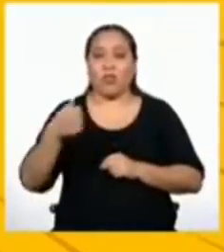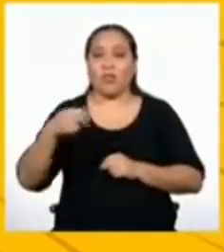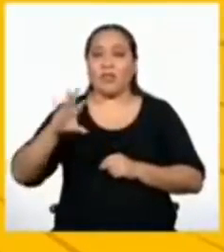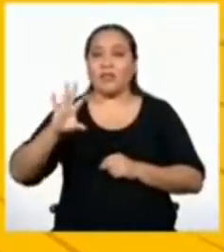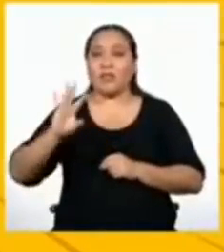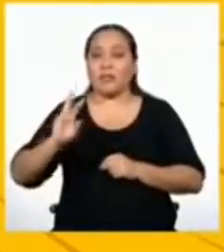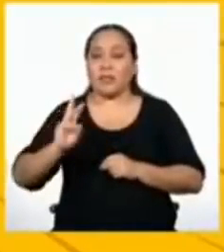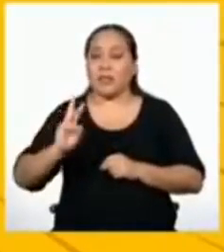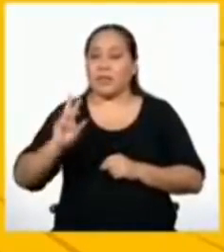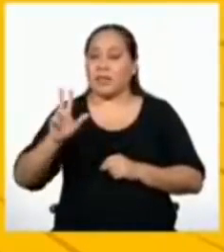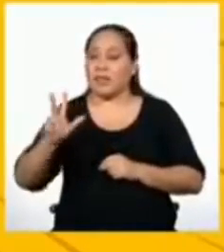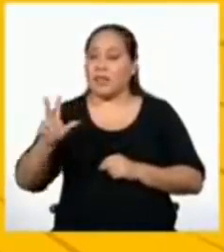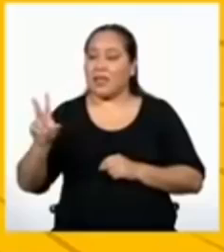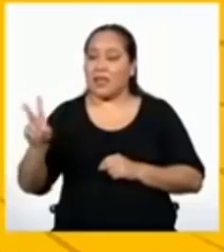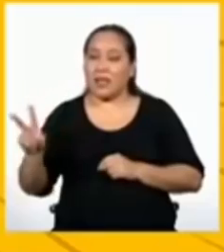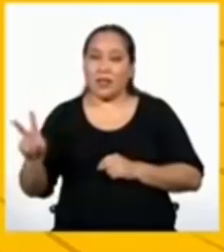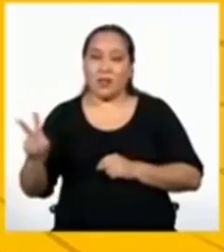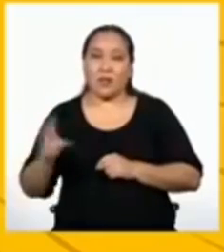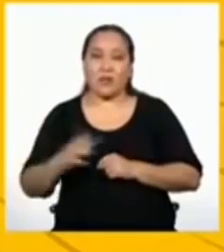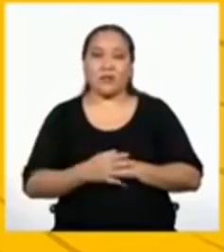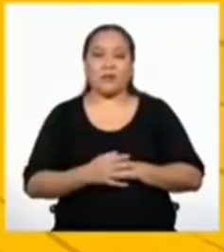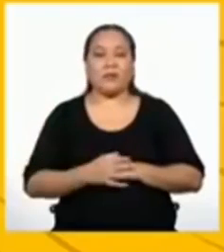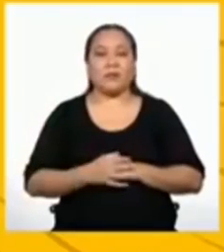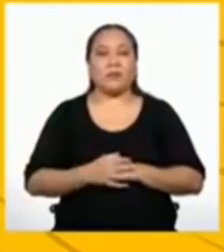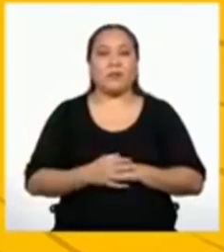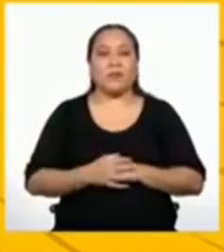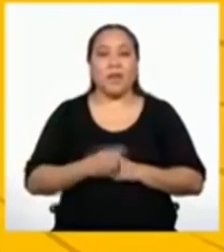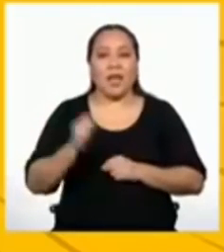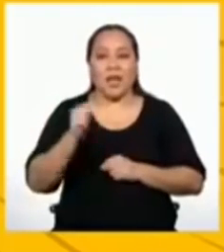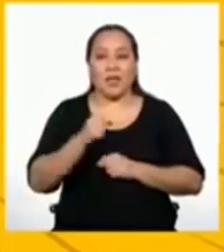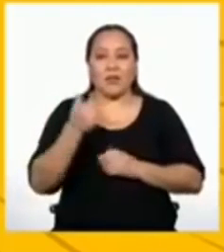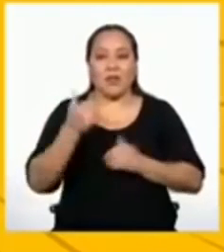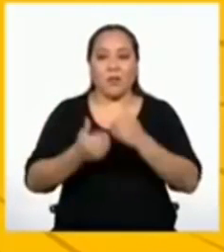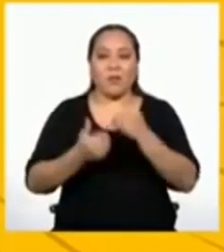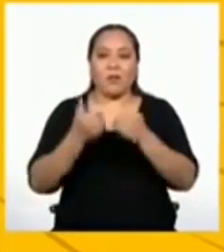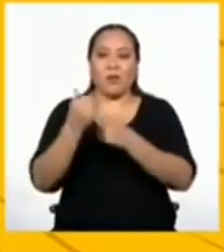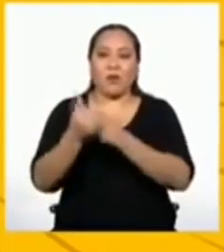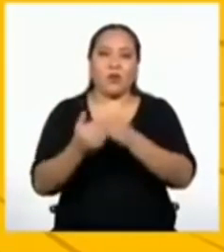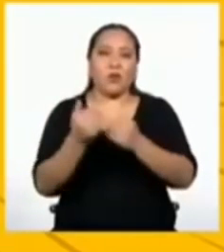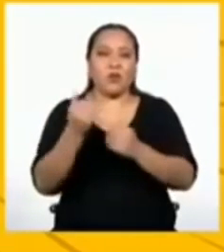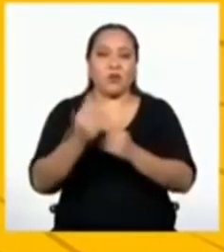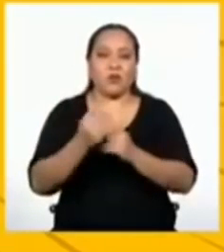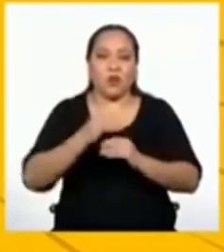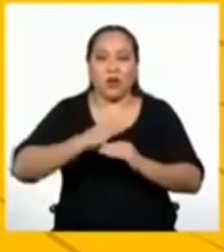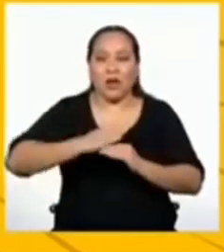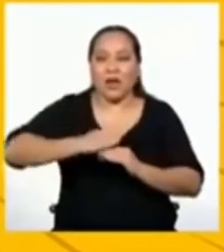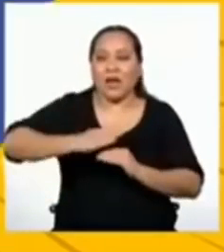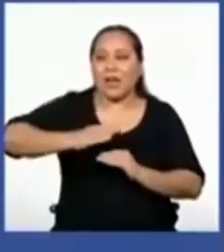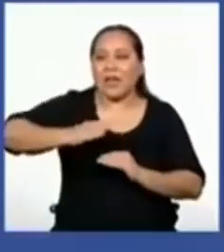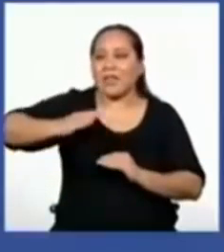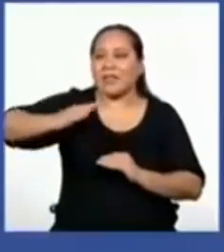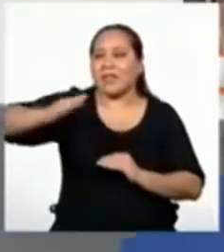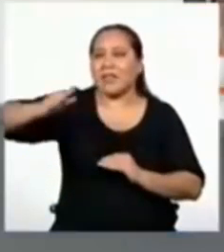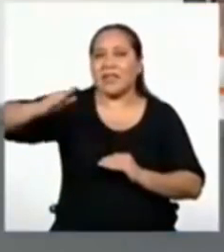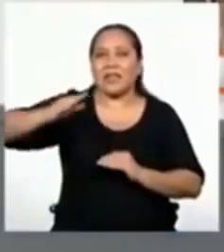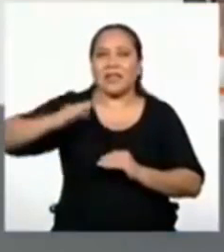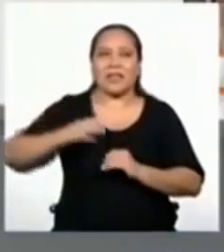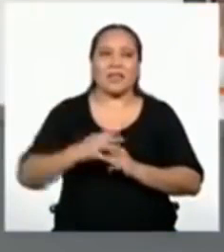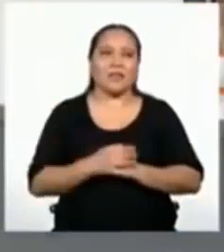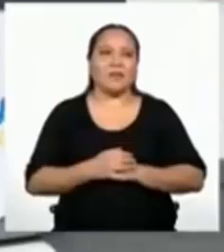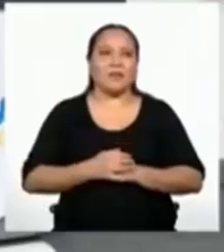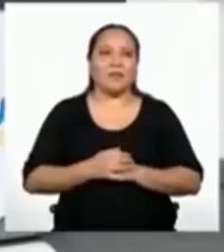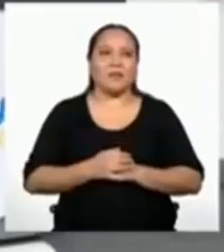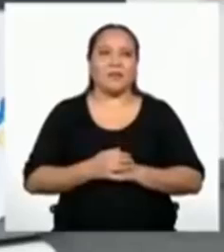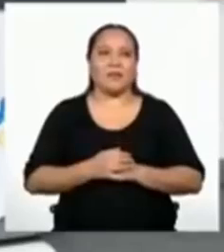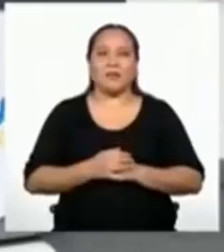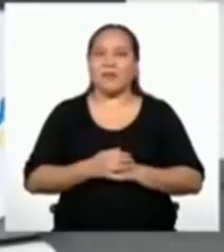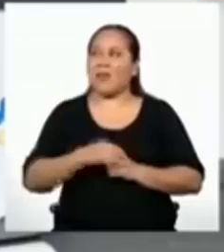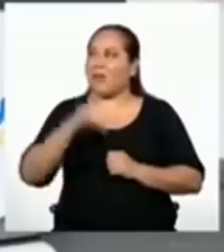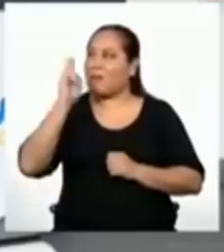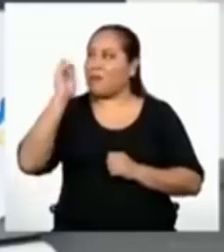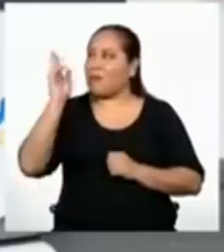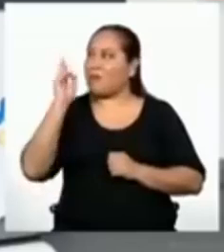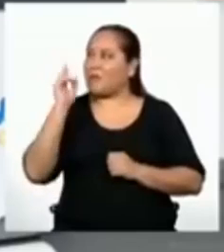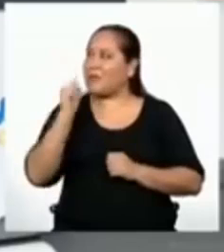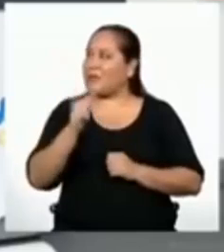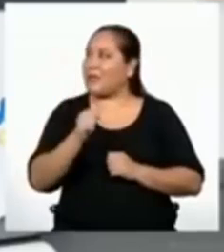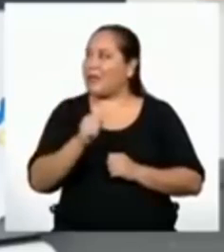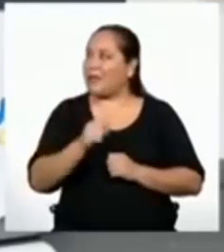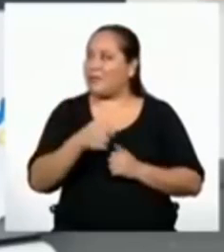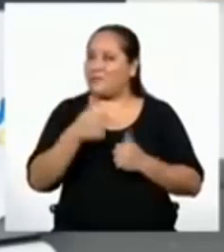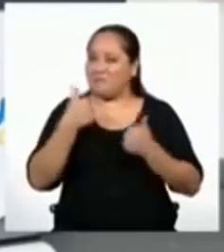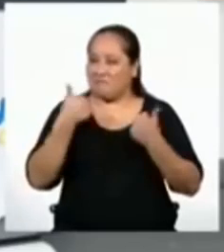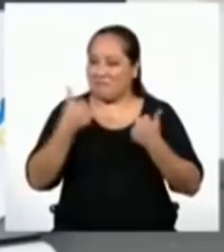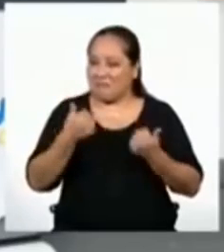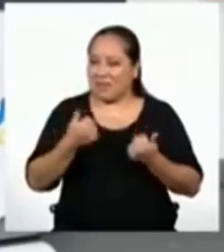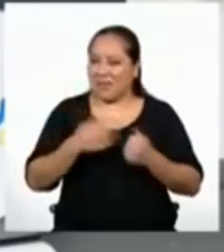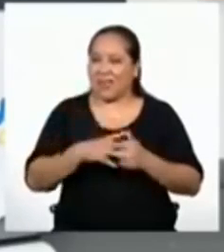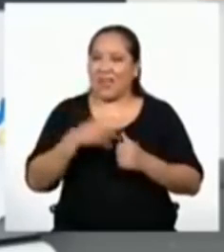dieciséis y treinta y dos. ¡Esa es una progresión geométrica creciente! Profesor, me ha parecido